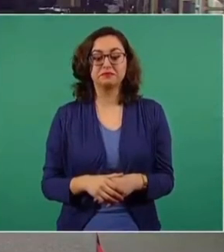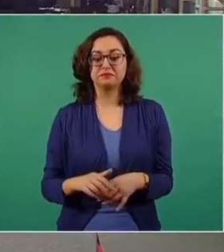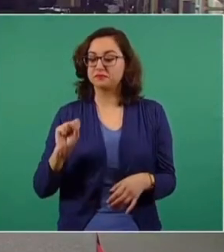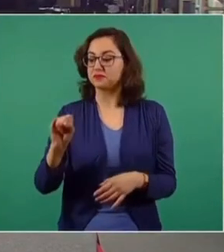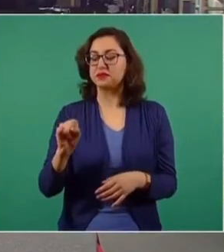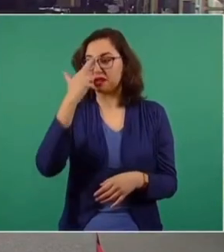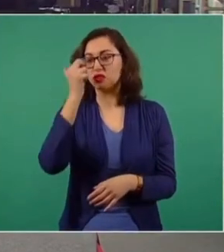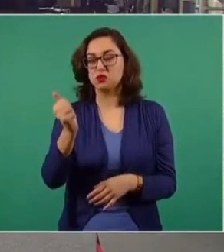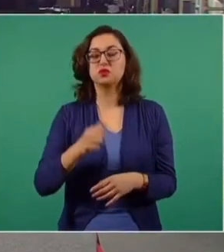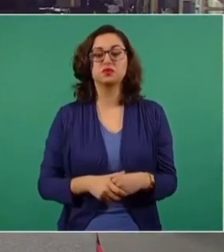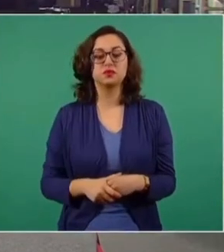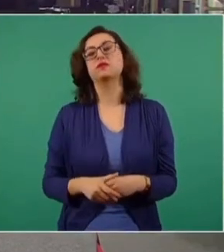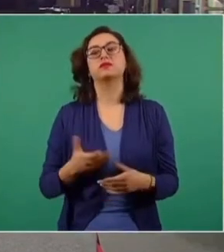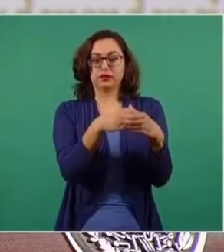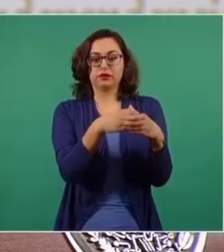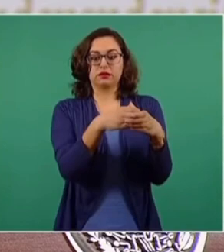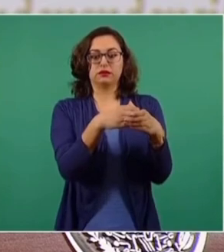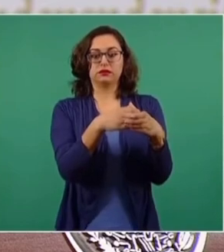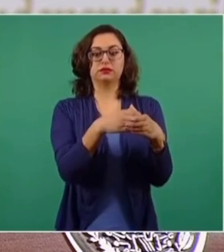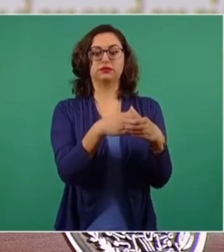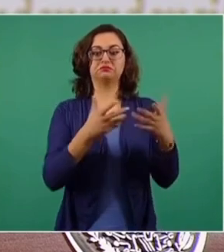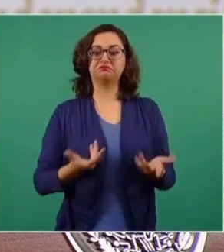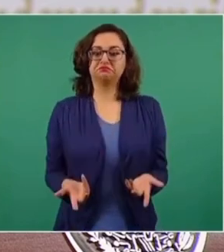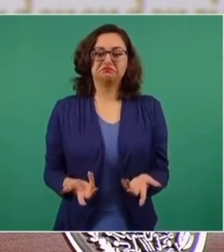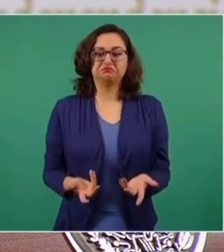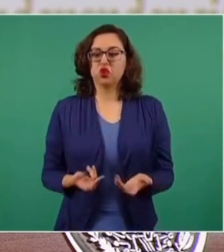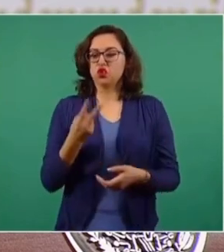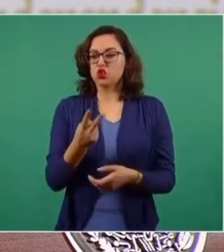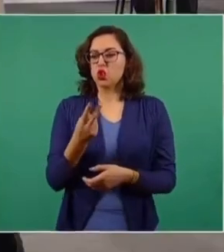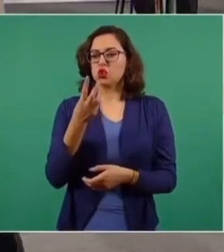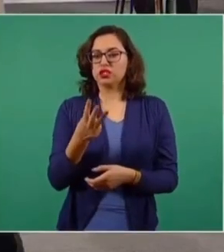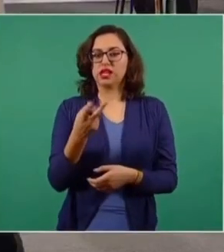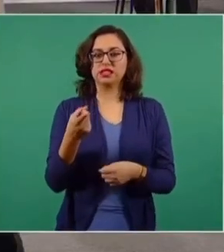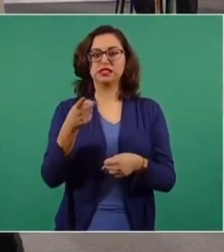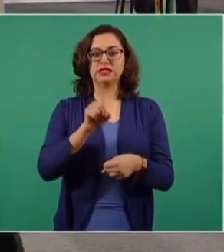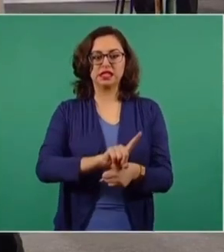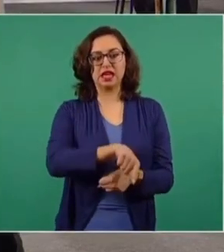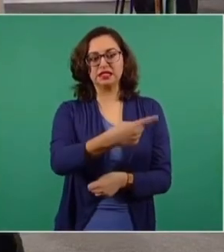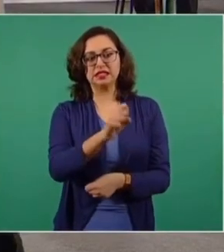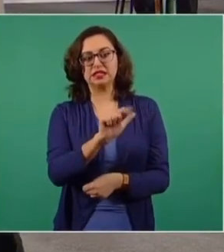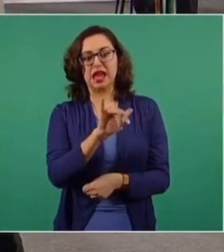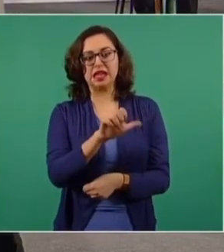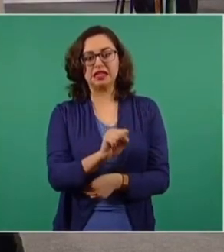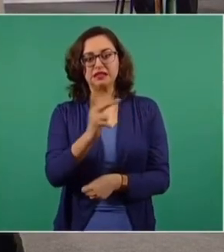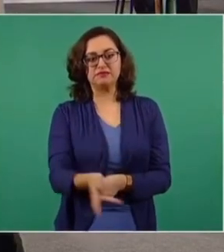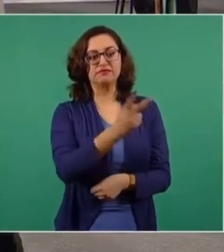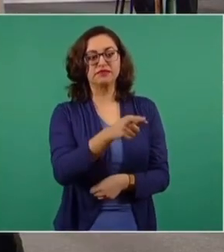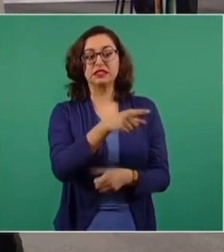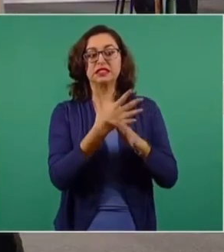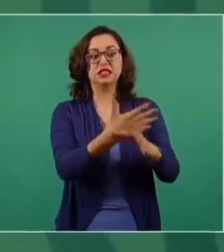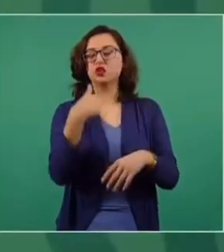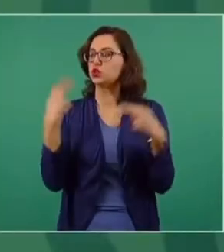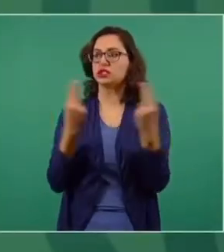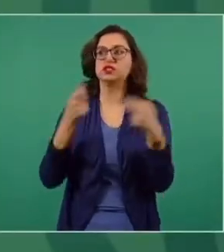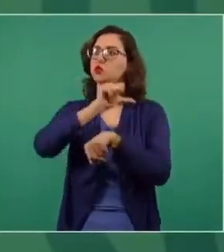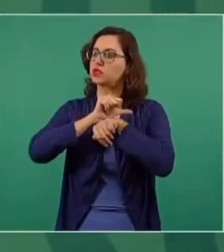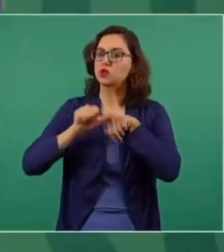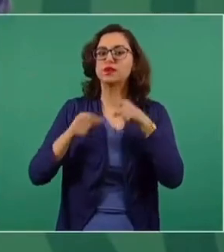el presidente Peña, como a los dos, tres días, cuatro días, entrevistan a Salinas y dice, me tengo que hacer una cirugía plástica,